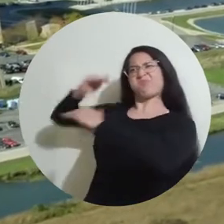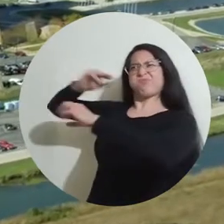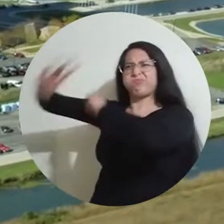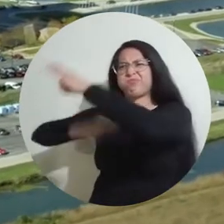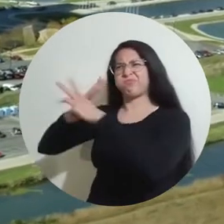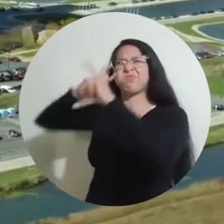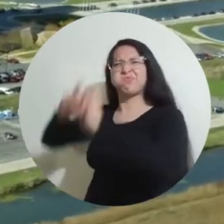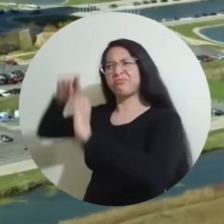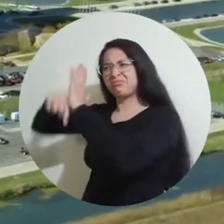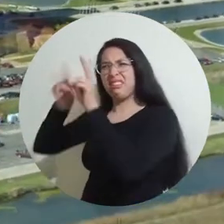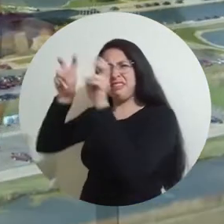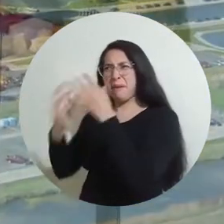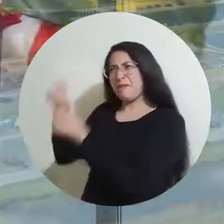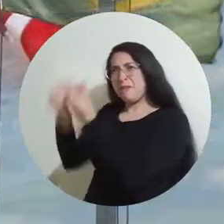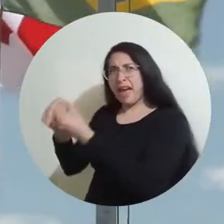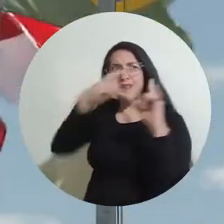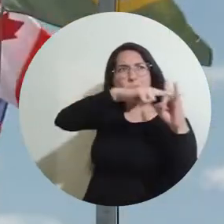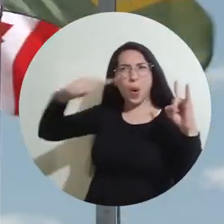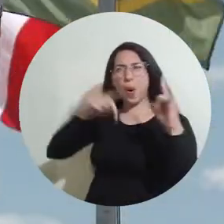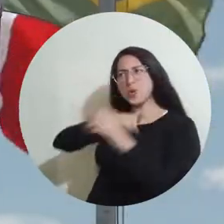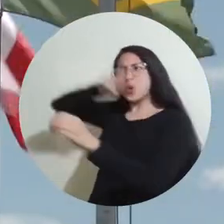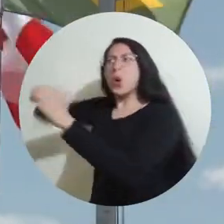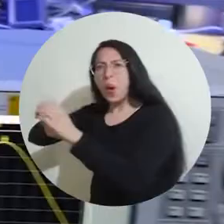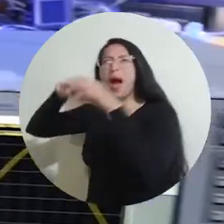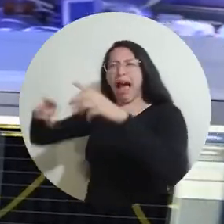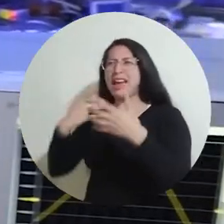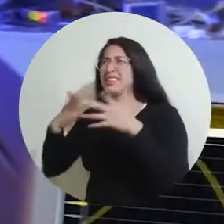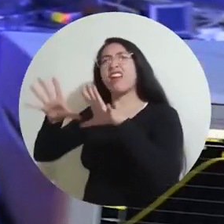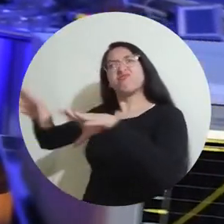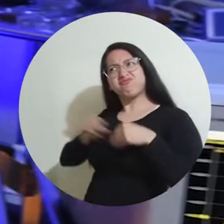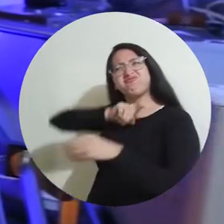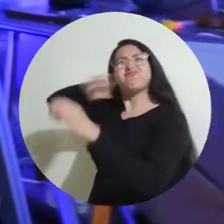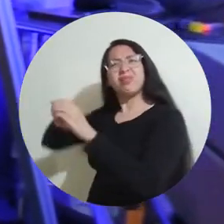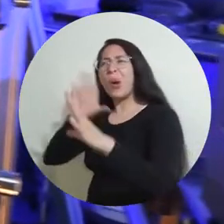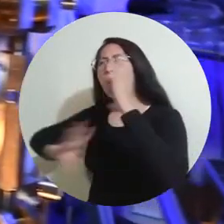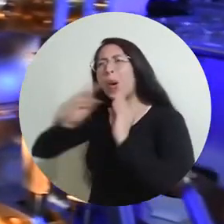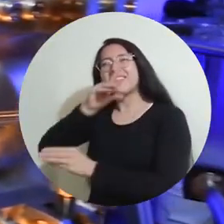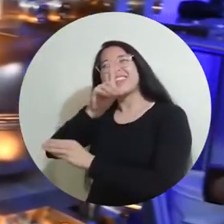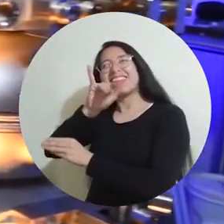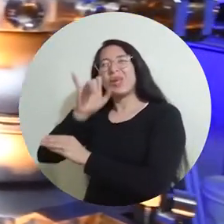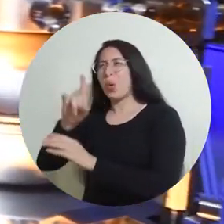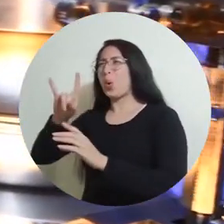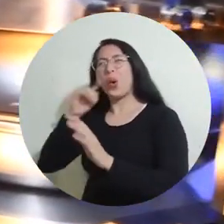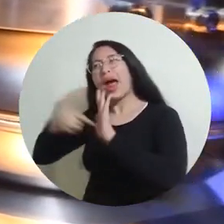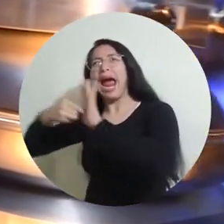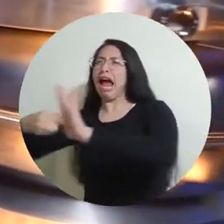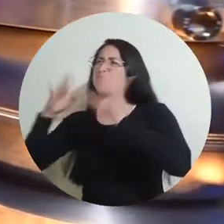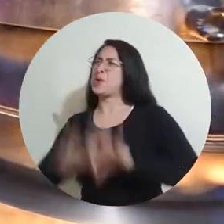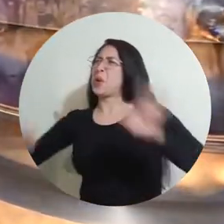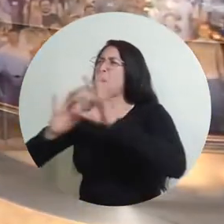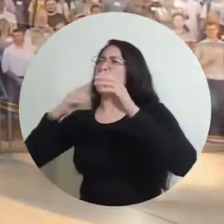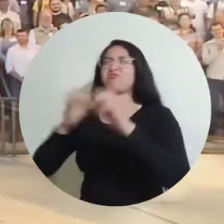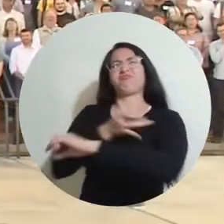Entrar a la élite mundial de investigación en física es una gran hazaña de la Universidad del Magdalena al ser aceptada como miembro del experimento